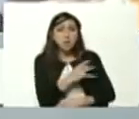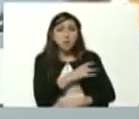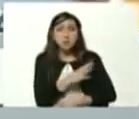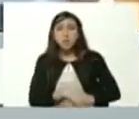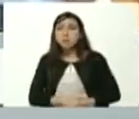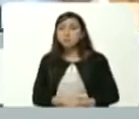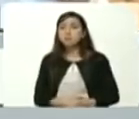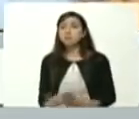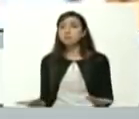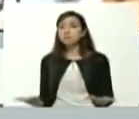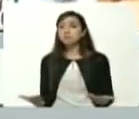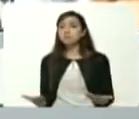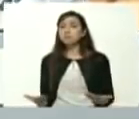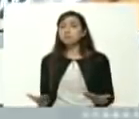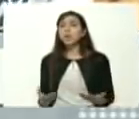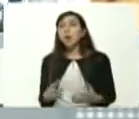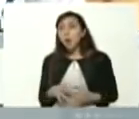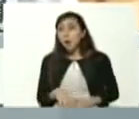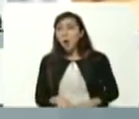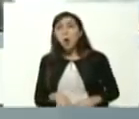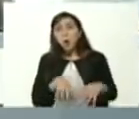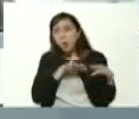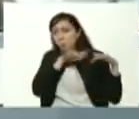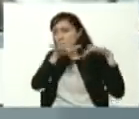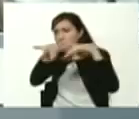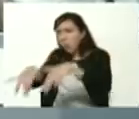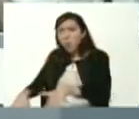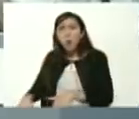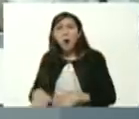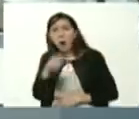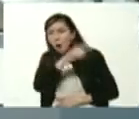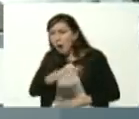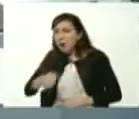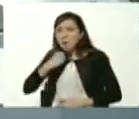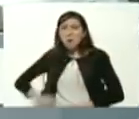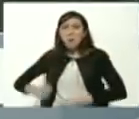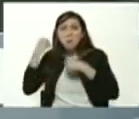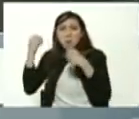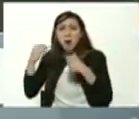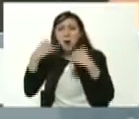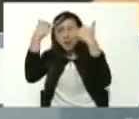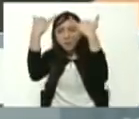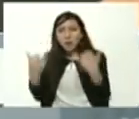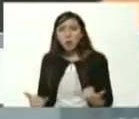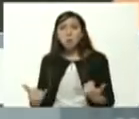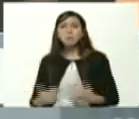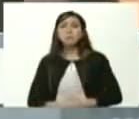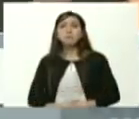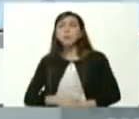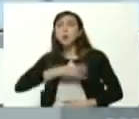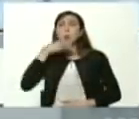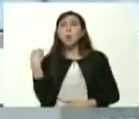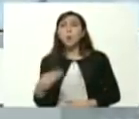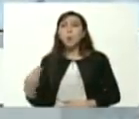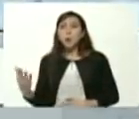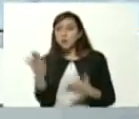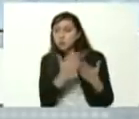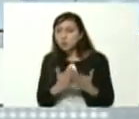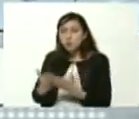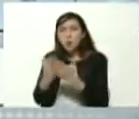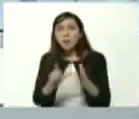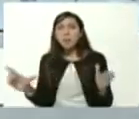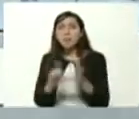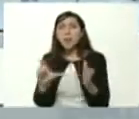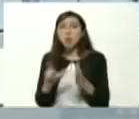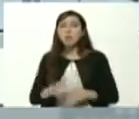bueno una ola popular se alzó en Chile hasta el día de hoy y fue la juventud estudiantil de los liceos